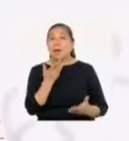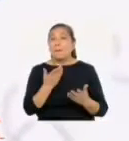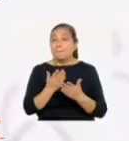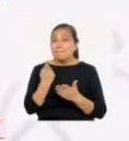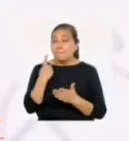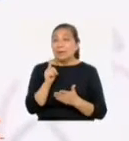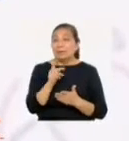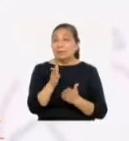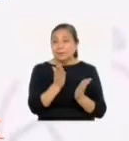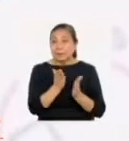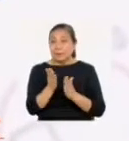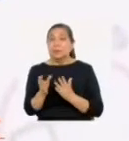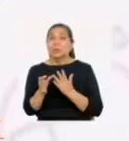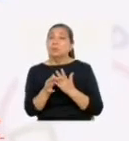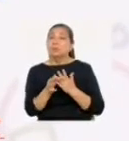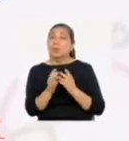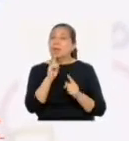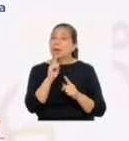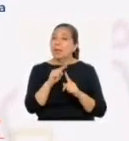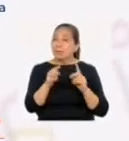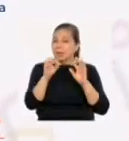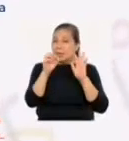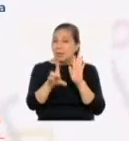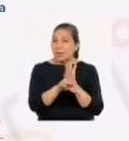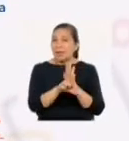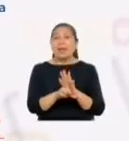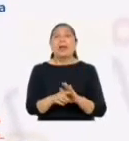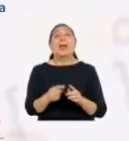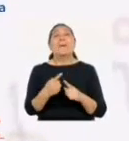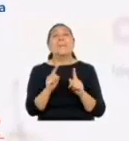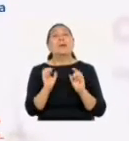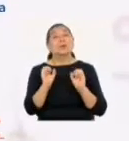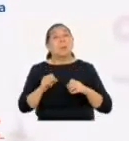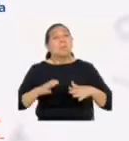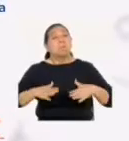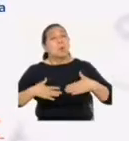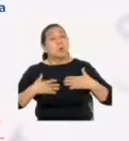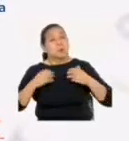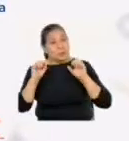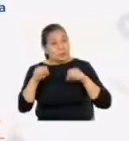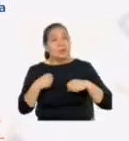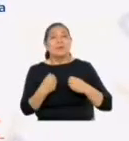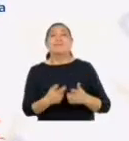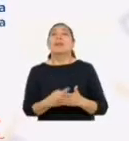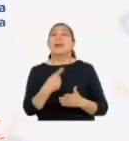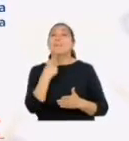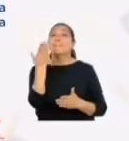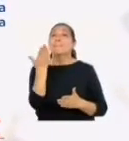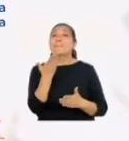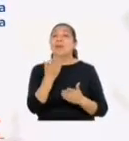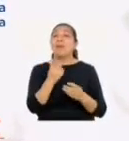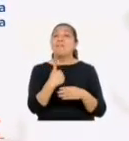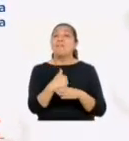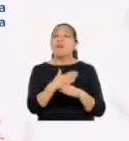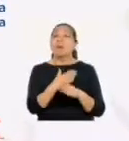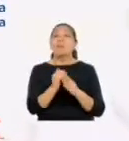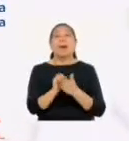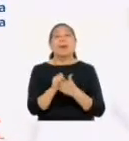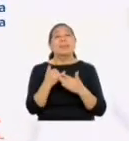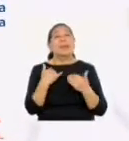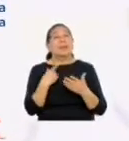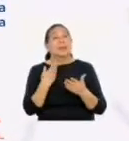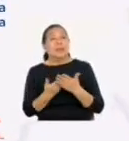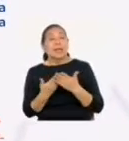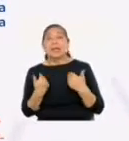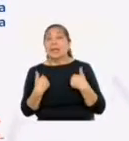como medio para disciplinar a la esposa fue una acción legítima y legalmente posible si el castigo era moderado y